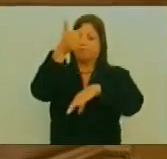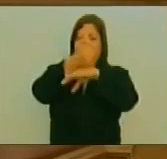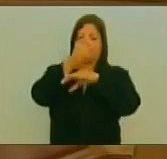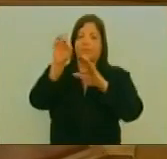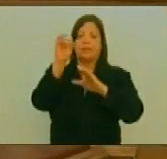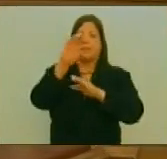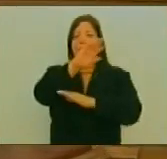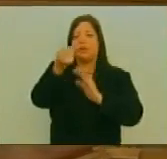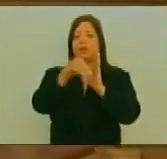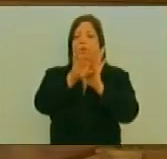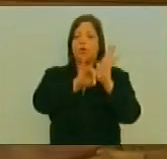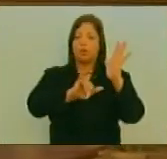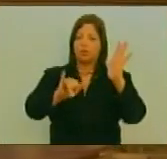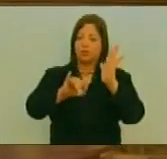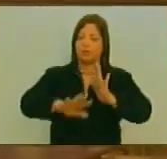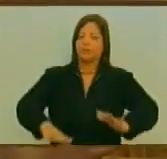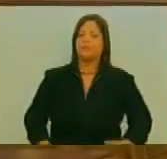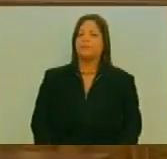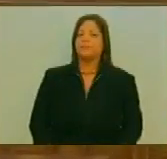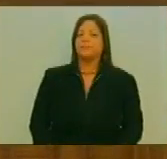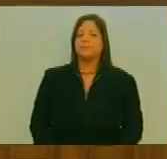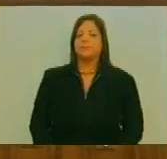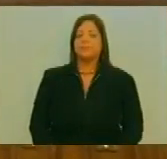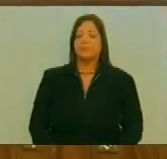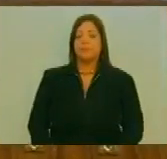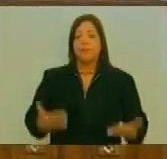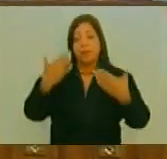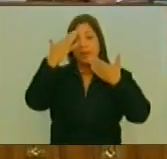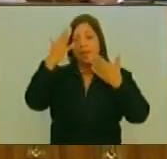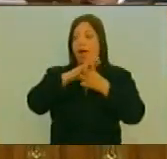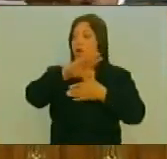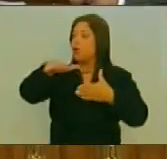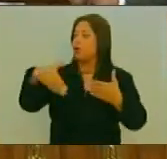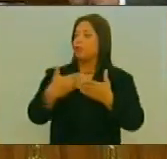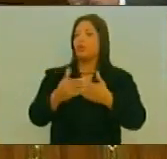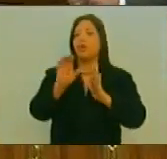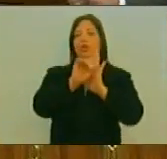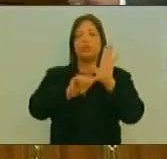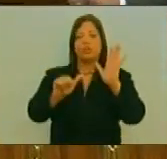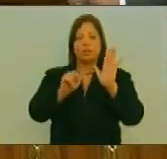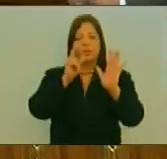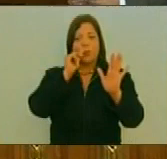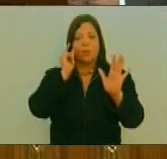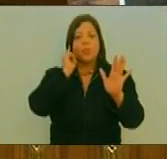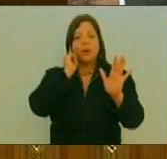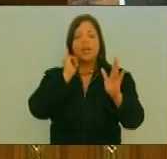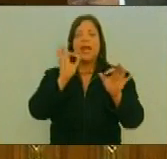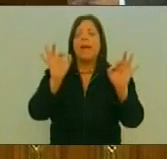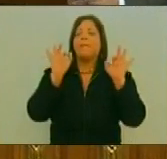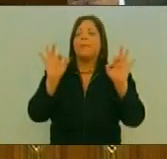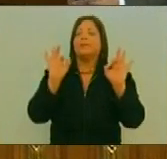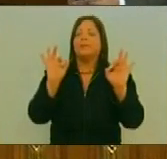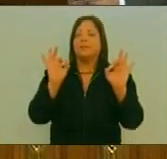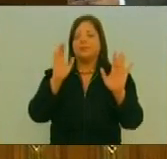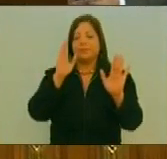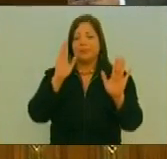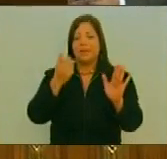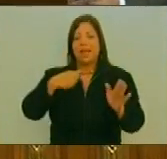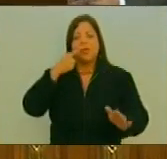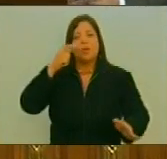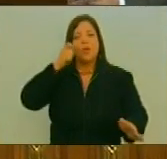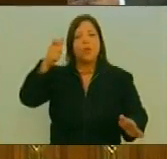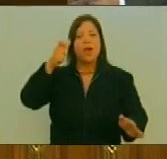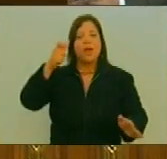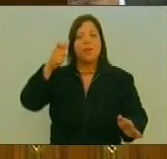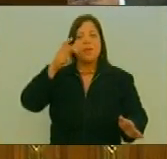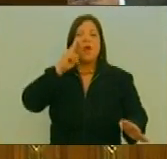Asamblea Nacional Constituyente A los Camaradas Constituyentes Y muy especial A nuestro pueblo A